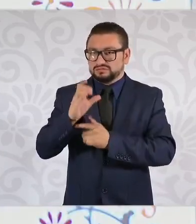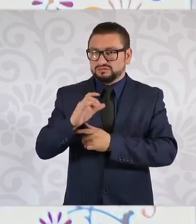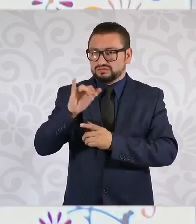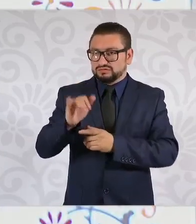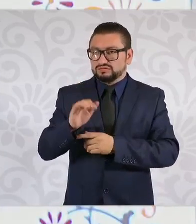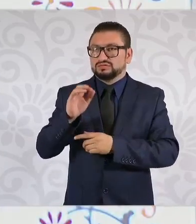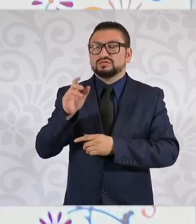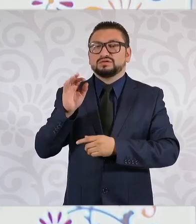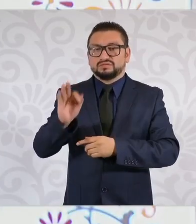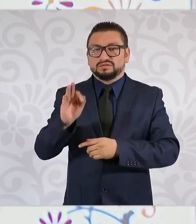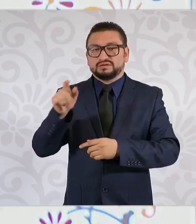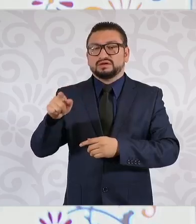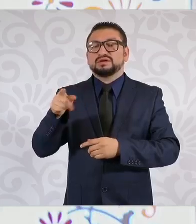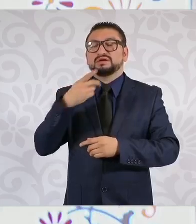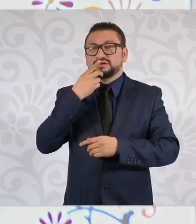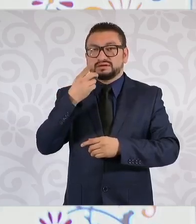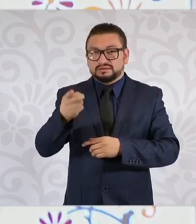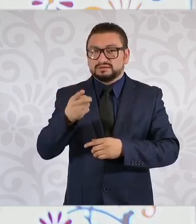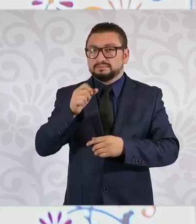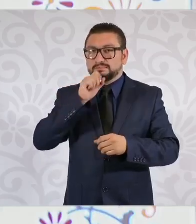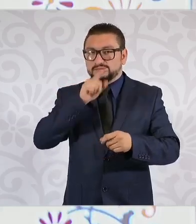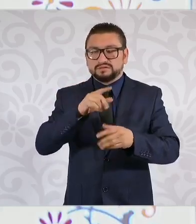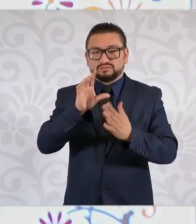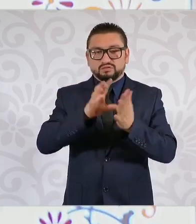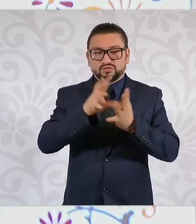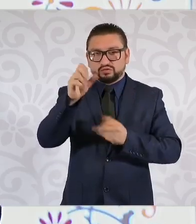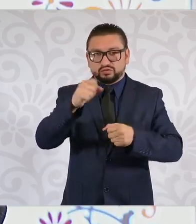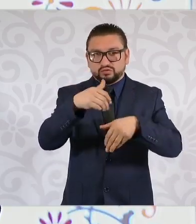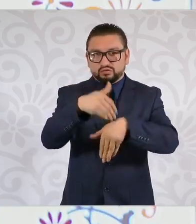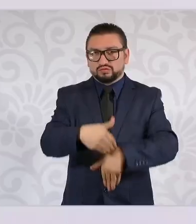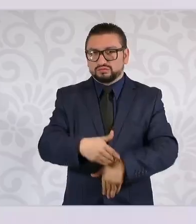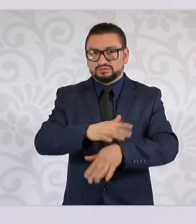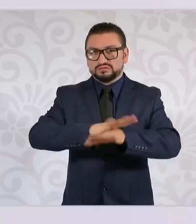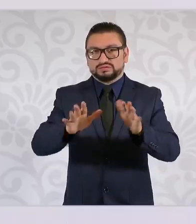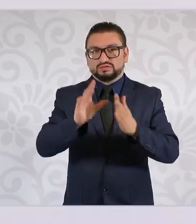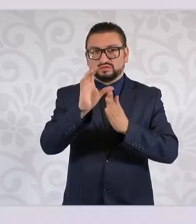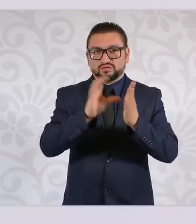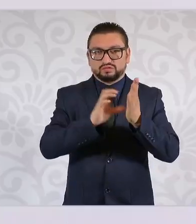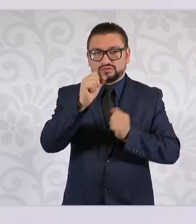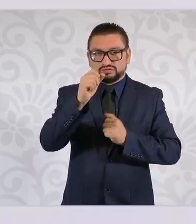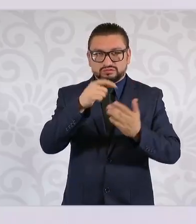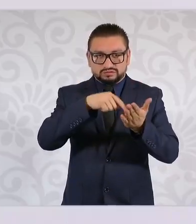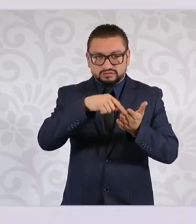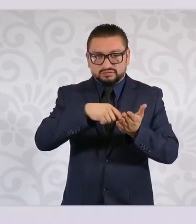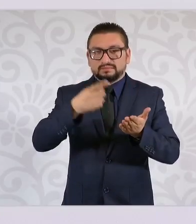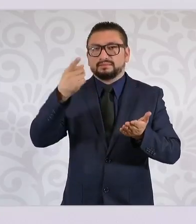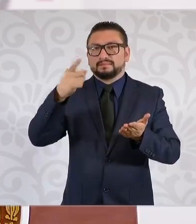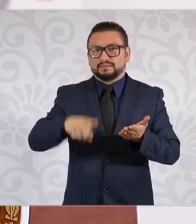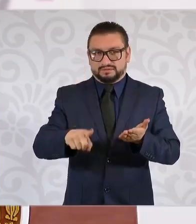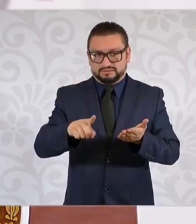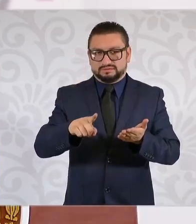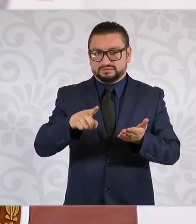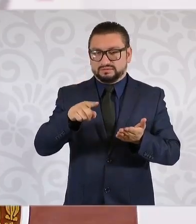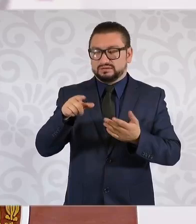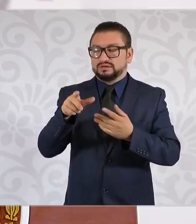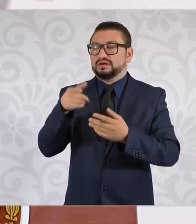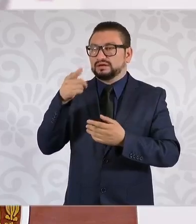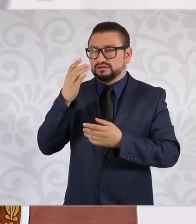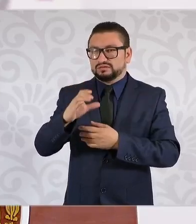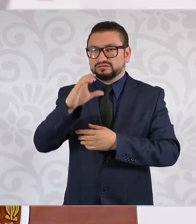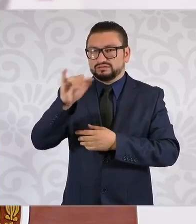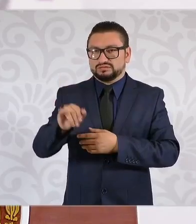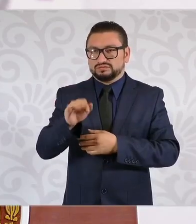dice la Constitución. La Constitución mandata al Consejo de la